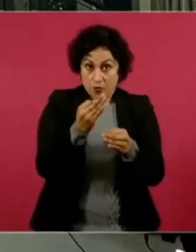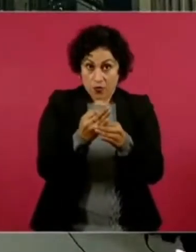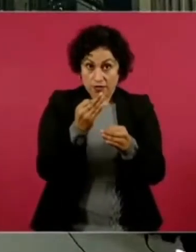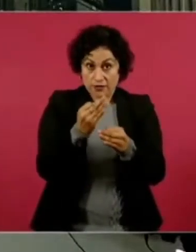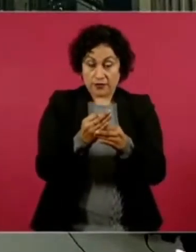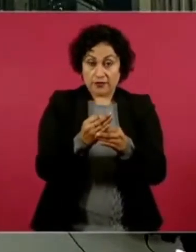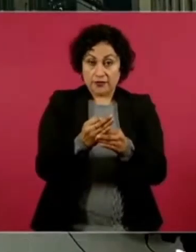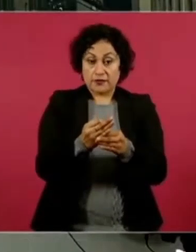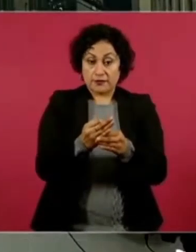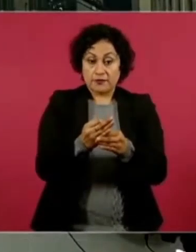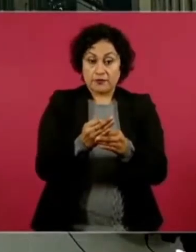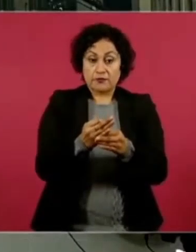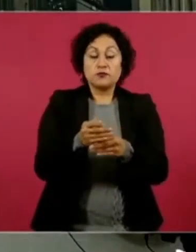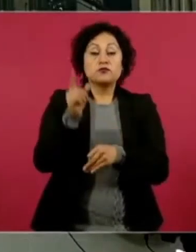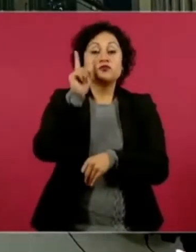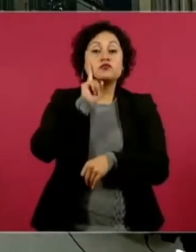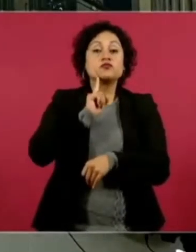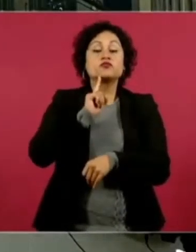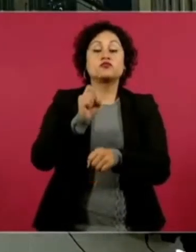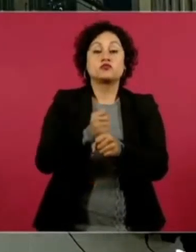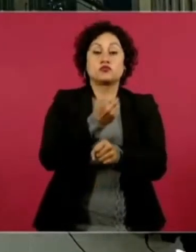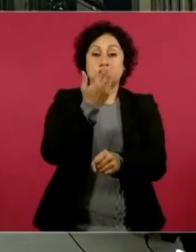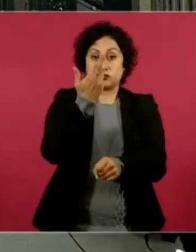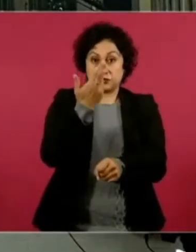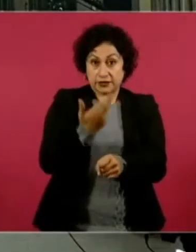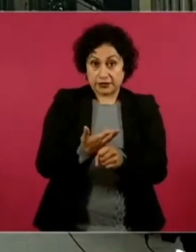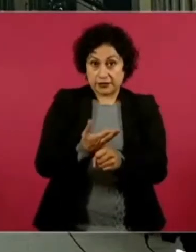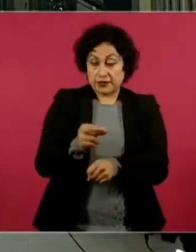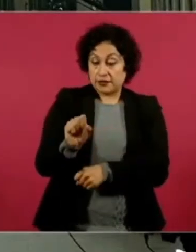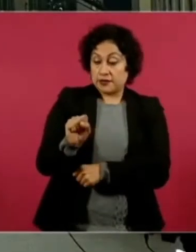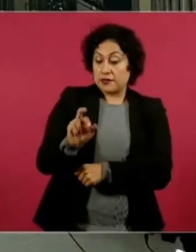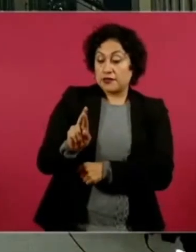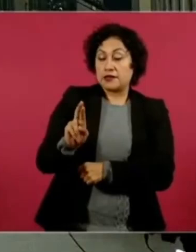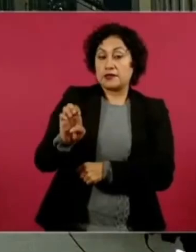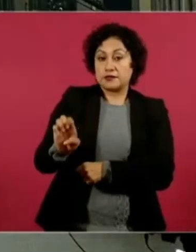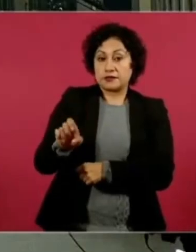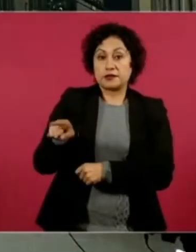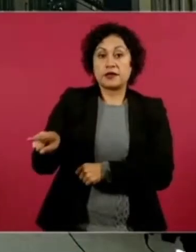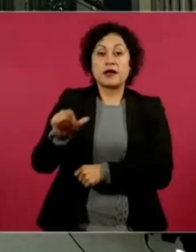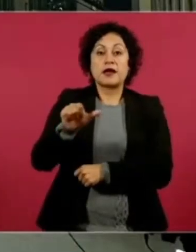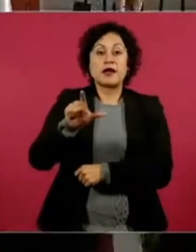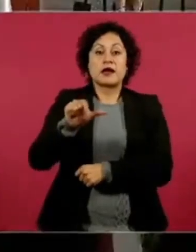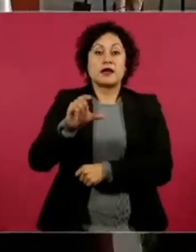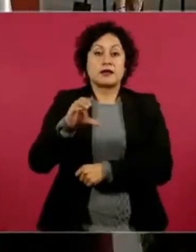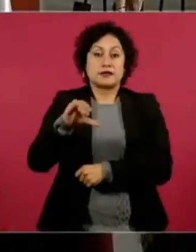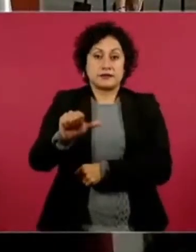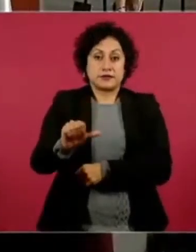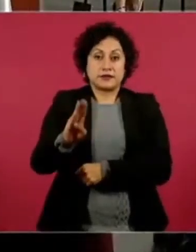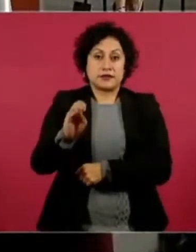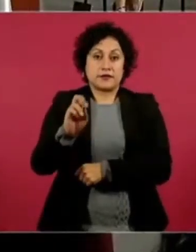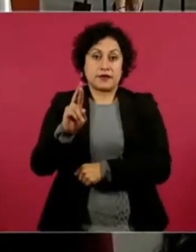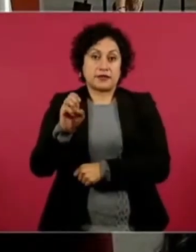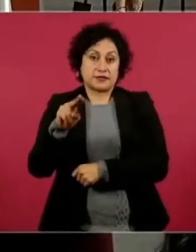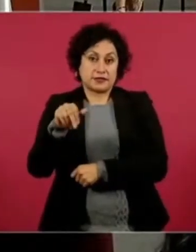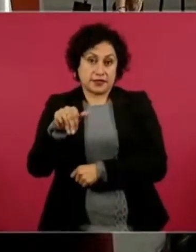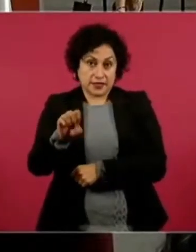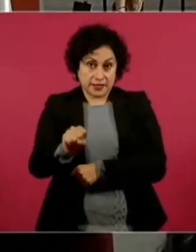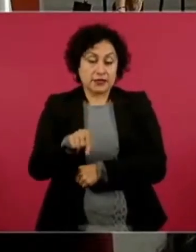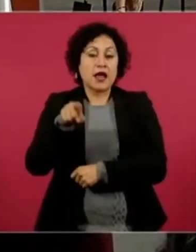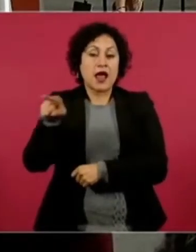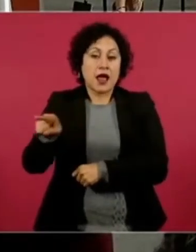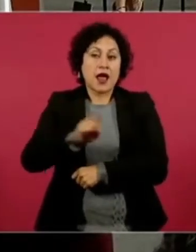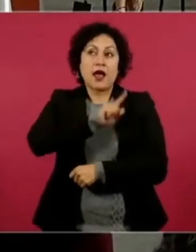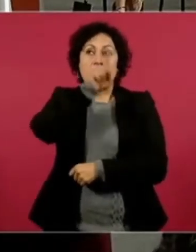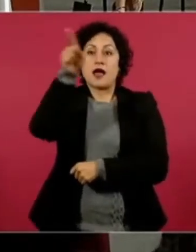de Relaciones Exteriores, Alicia Bárcena, en China, porque